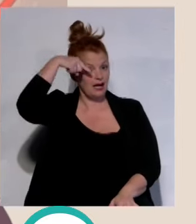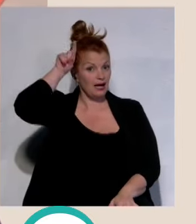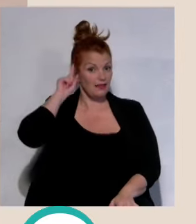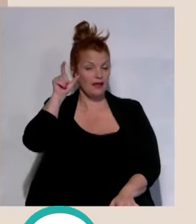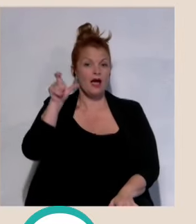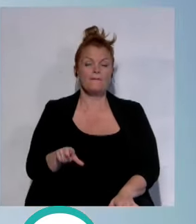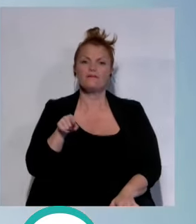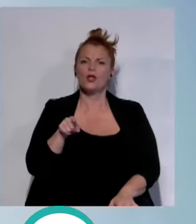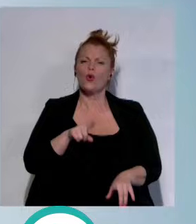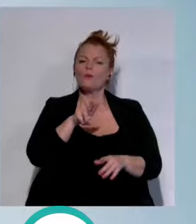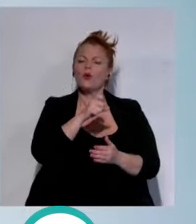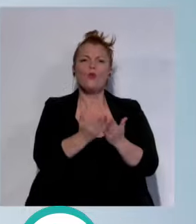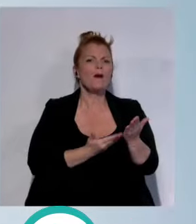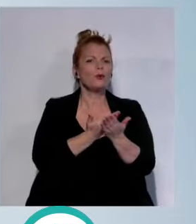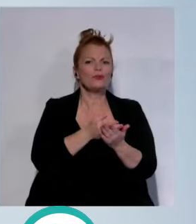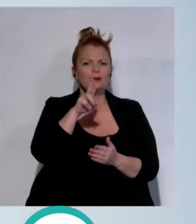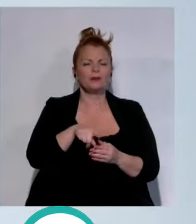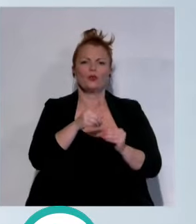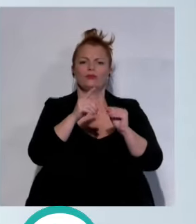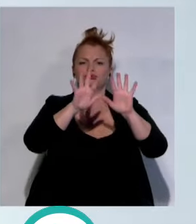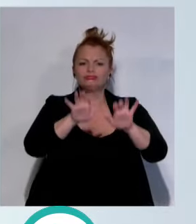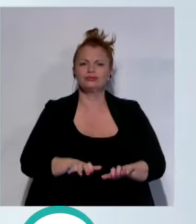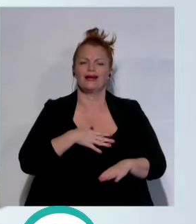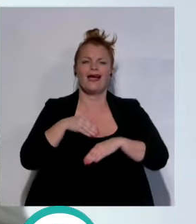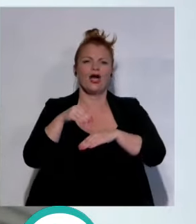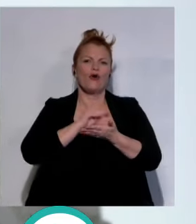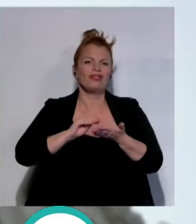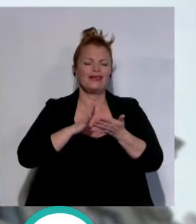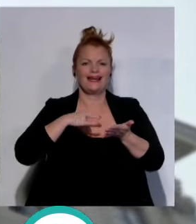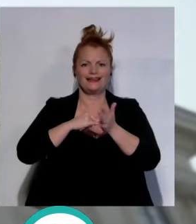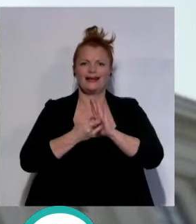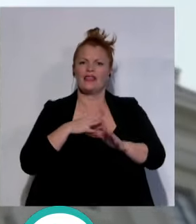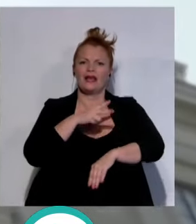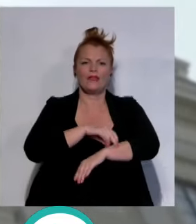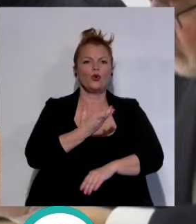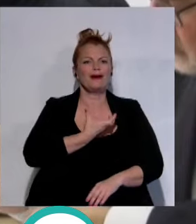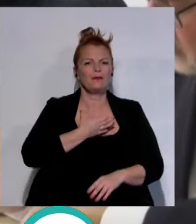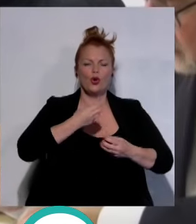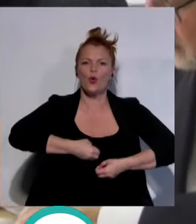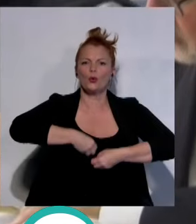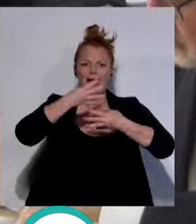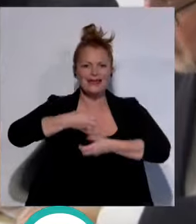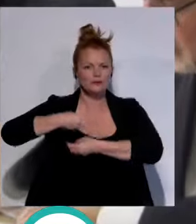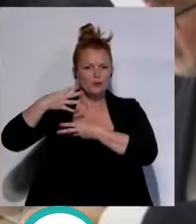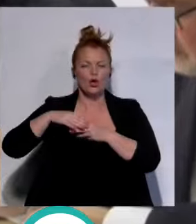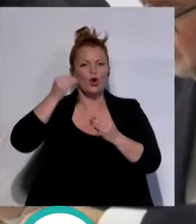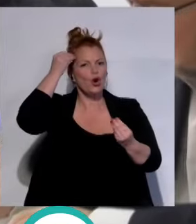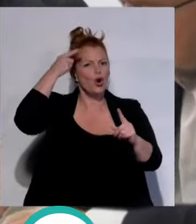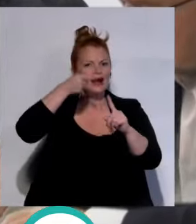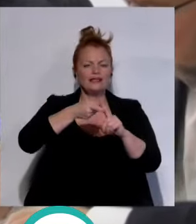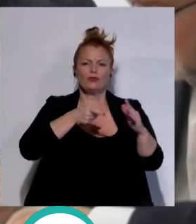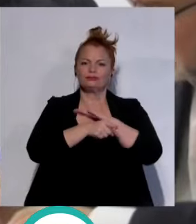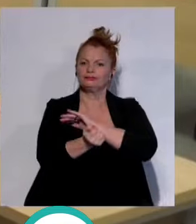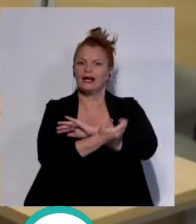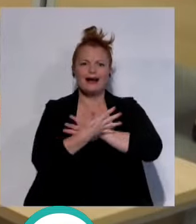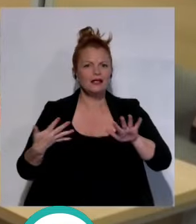Bruno García. Una propuesta que será redactada por la Oficina Técnica de la Delegación Municipal de Urbanismo, con el objetivo de agilizar